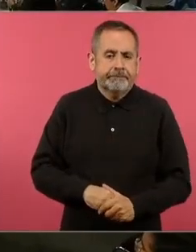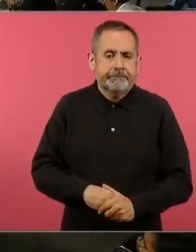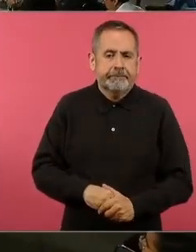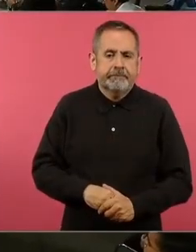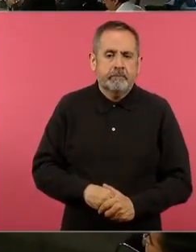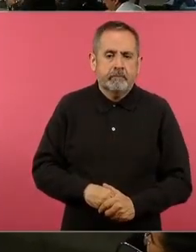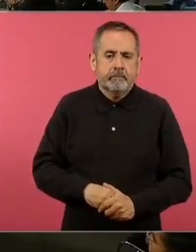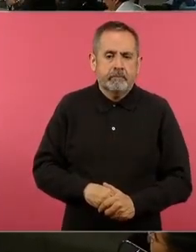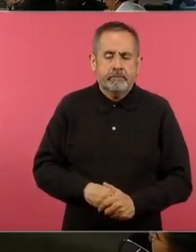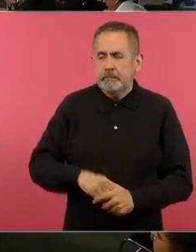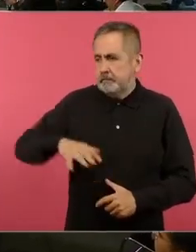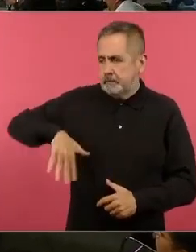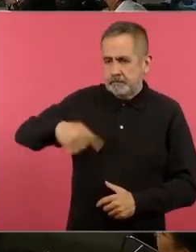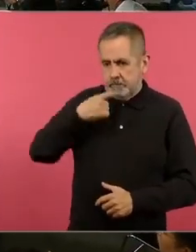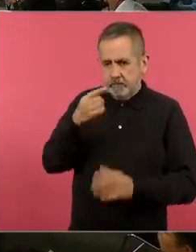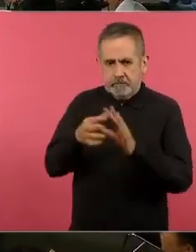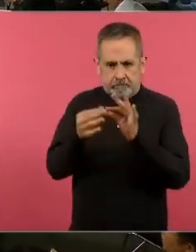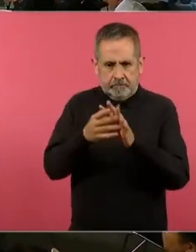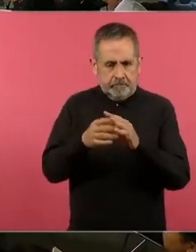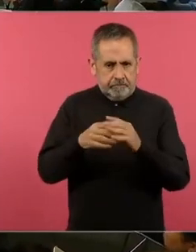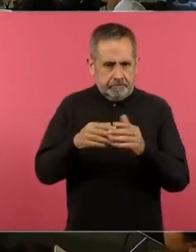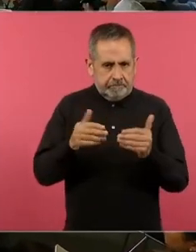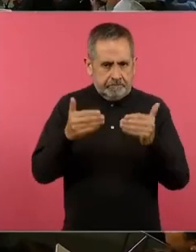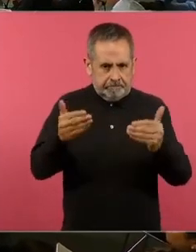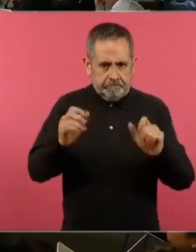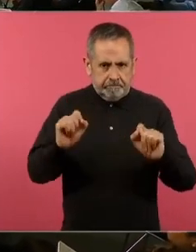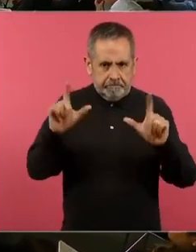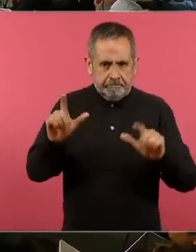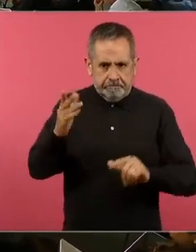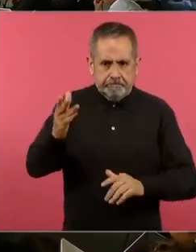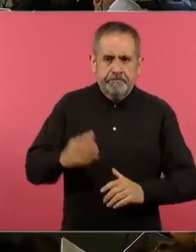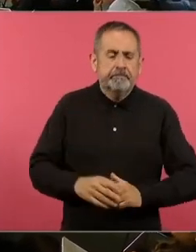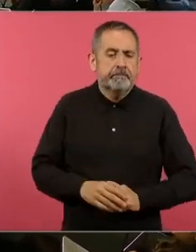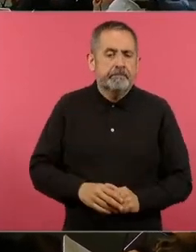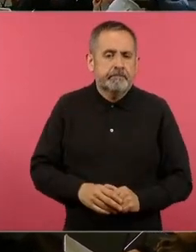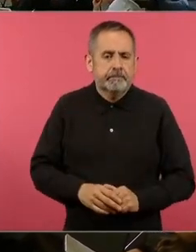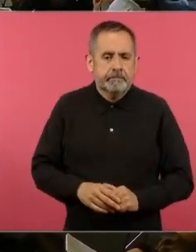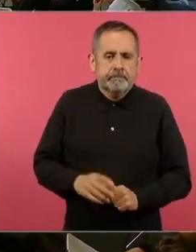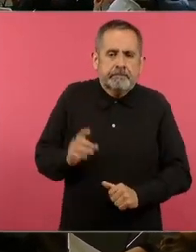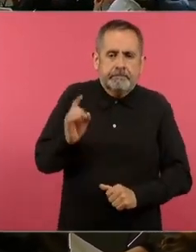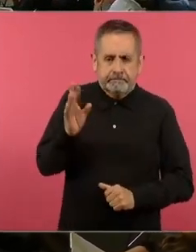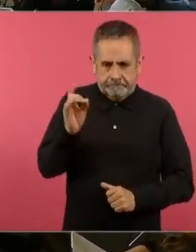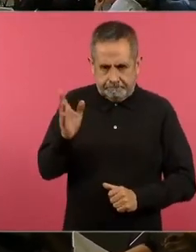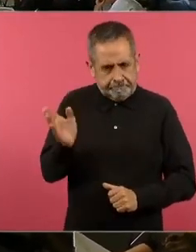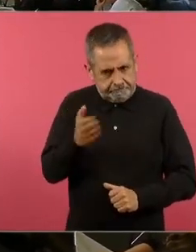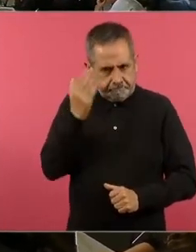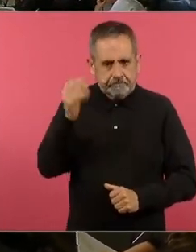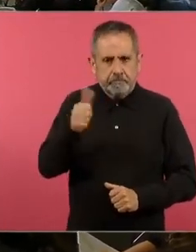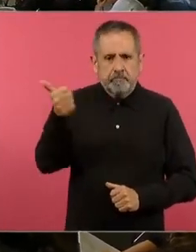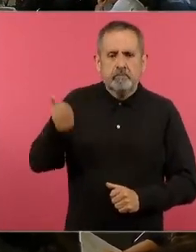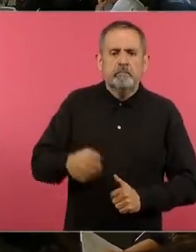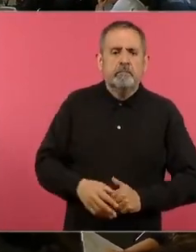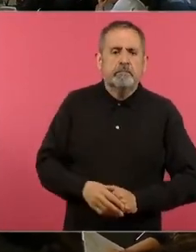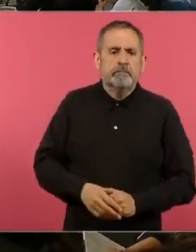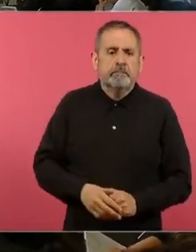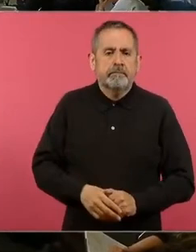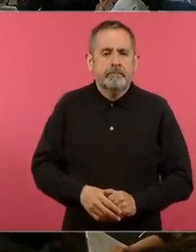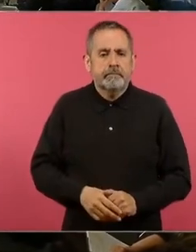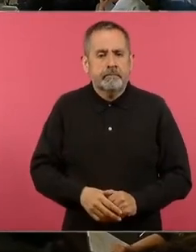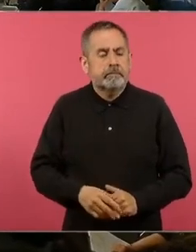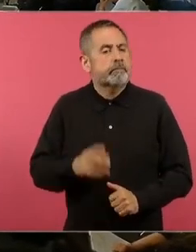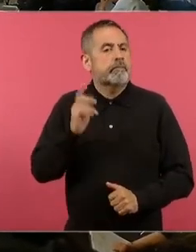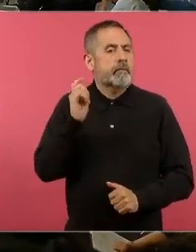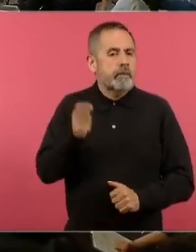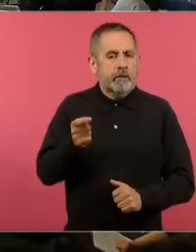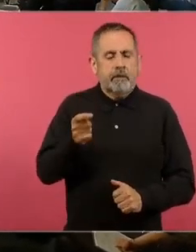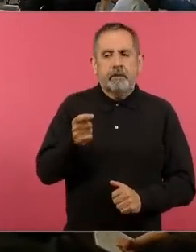ya lo dije vamos a pasar a la siguiente ya también esto lo dije vamos a pasar a la siguiente y de alguna